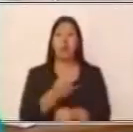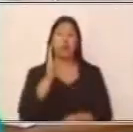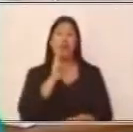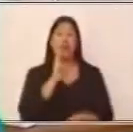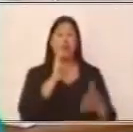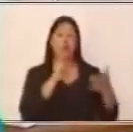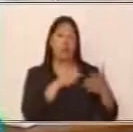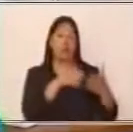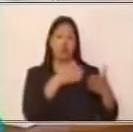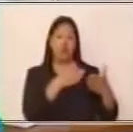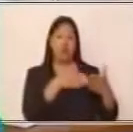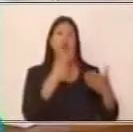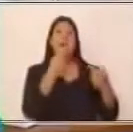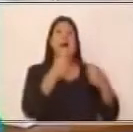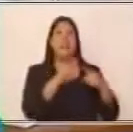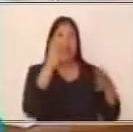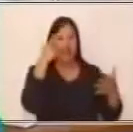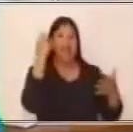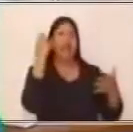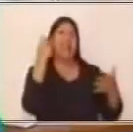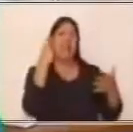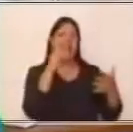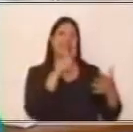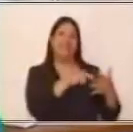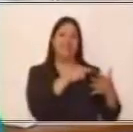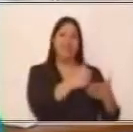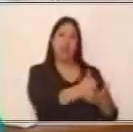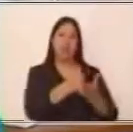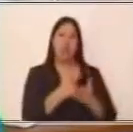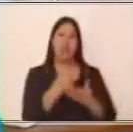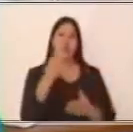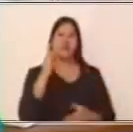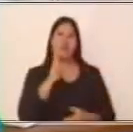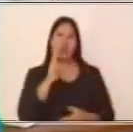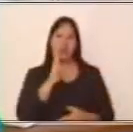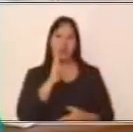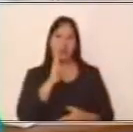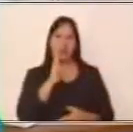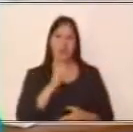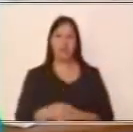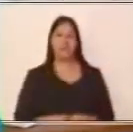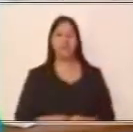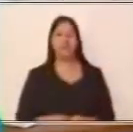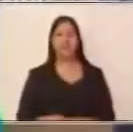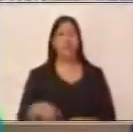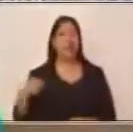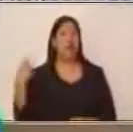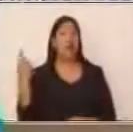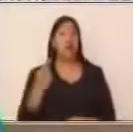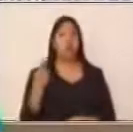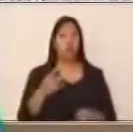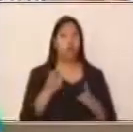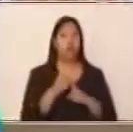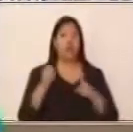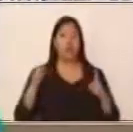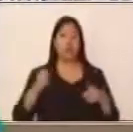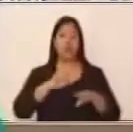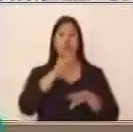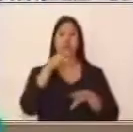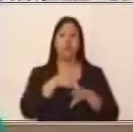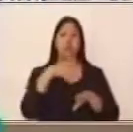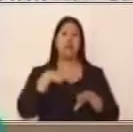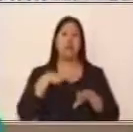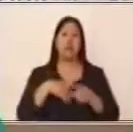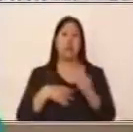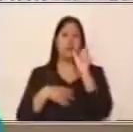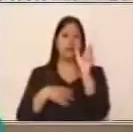se está hablando en la oración. Entonces, pues la mayoría, no la mayoría, todas las oraciones simples constan de un sujeto y un